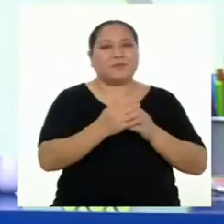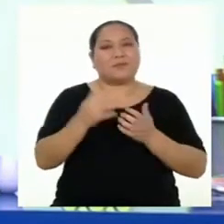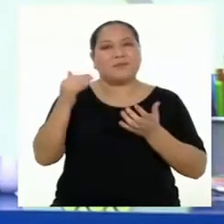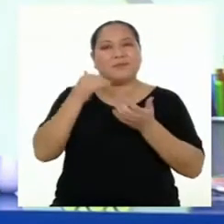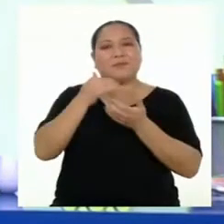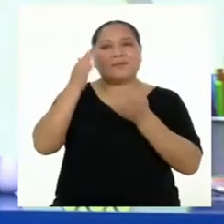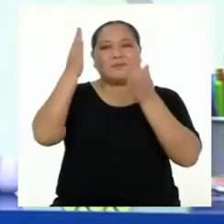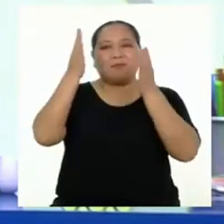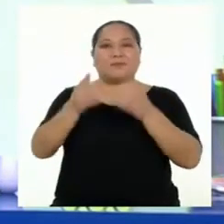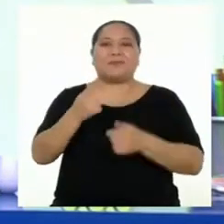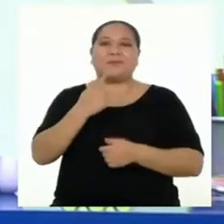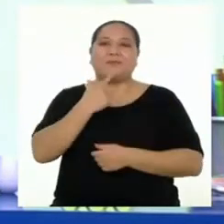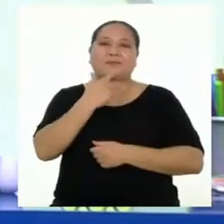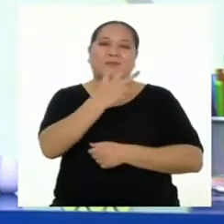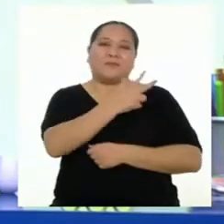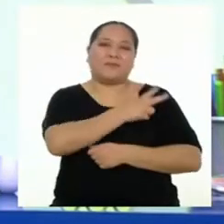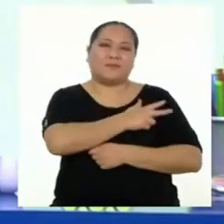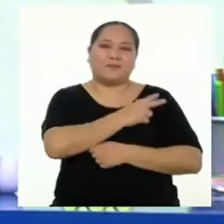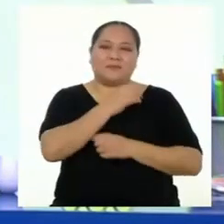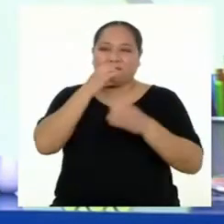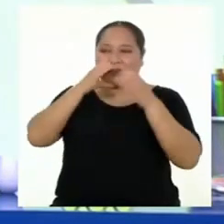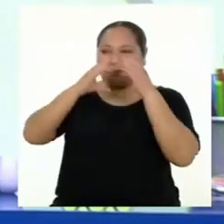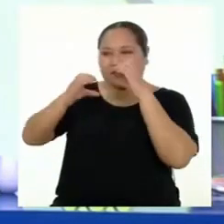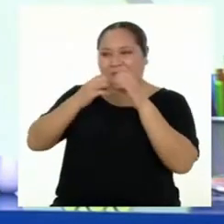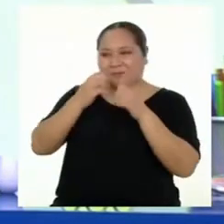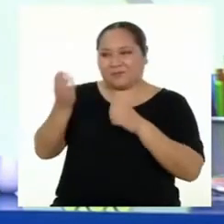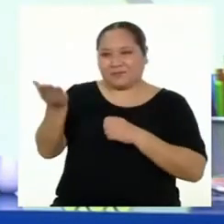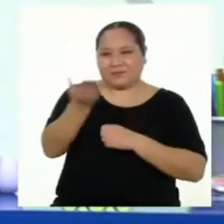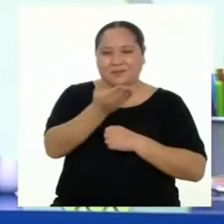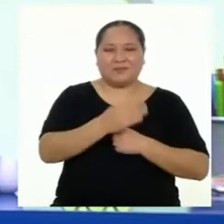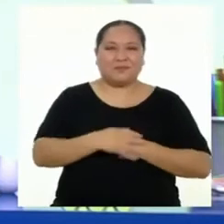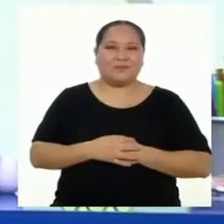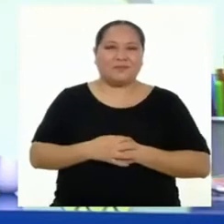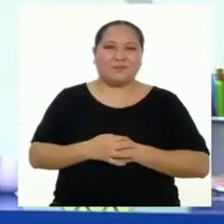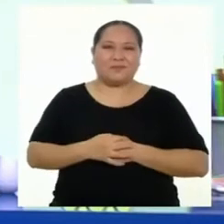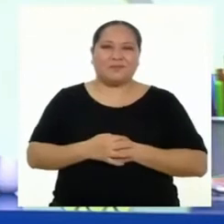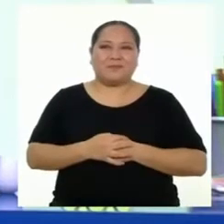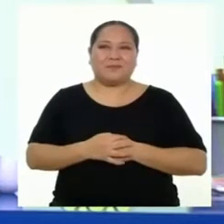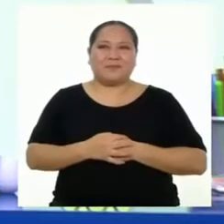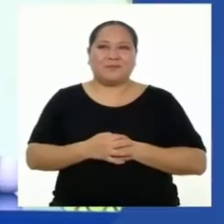de Tercero de Secundaria. Y conversaremos con ellos.